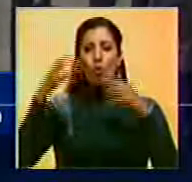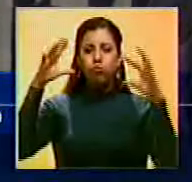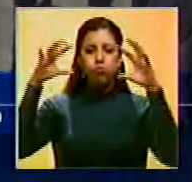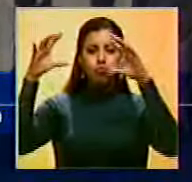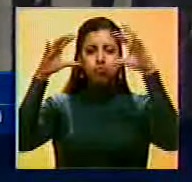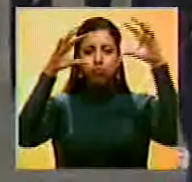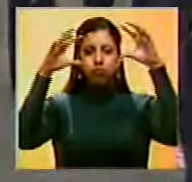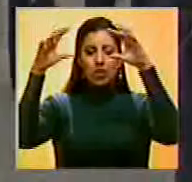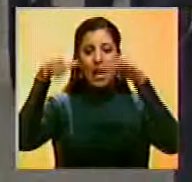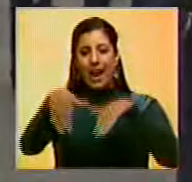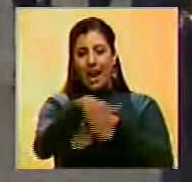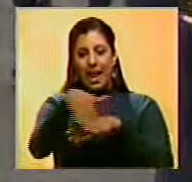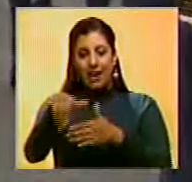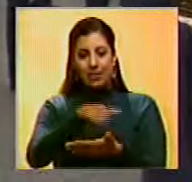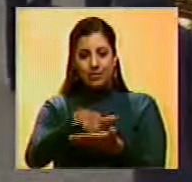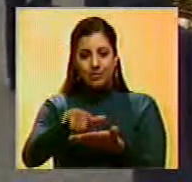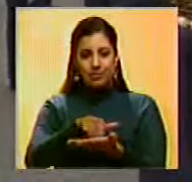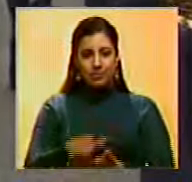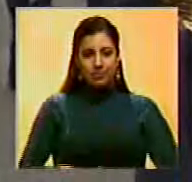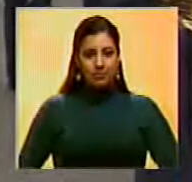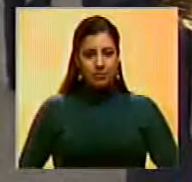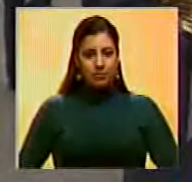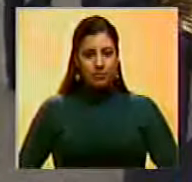que toman las calles de Manhattan. Gracias por ver el video.